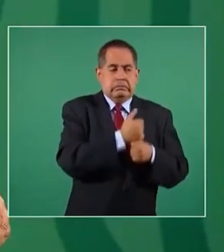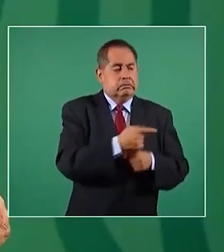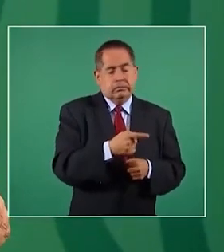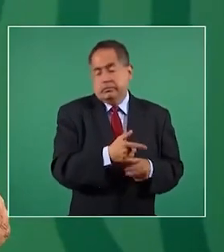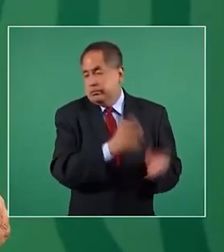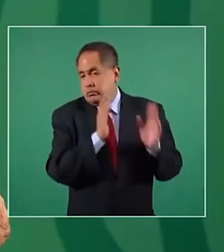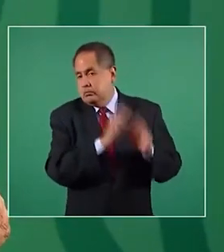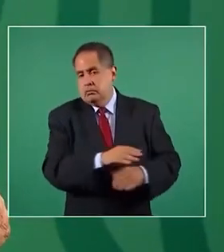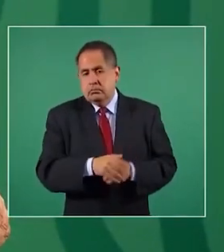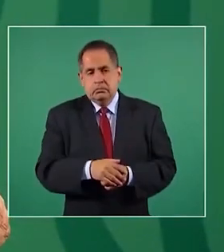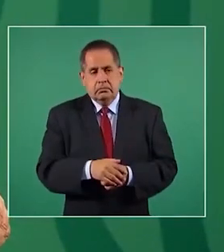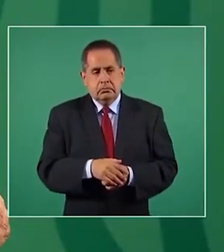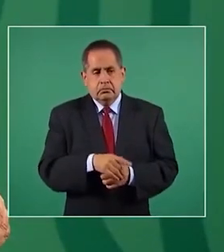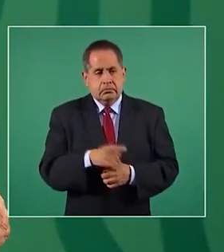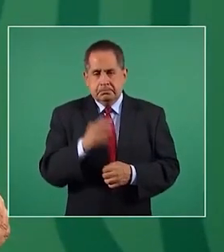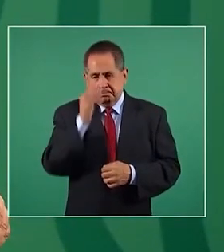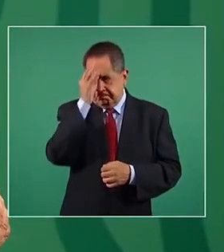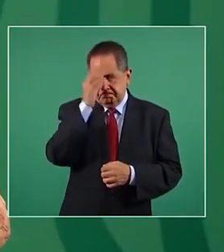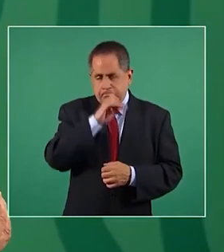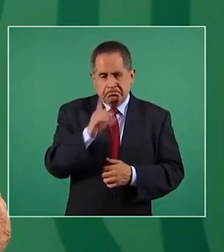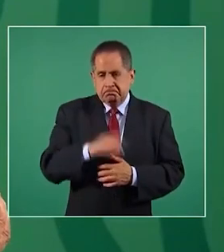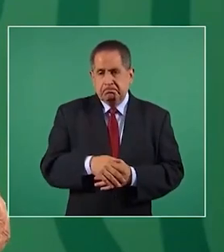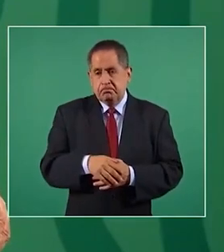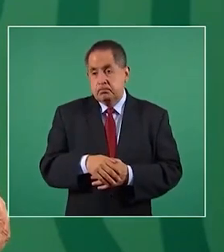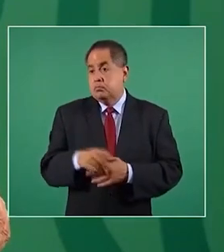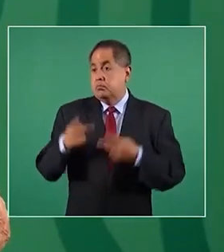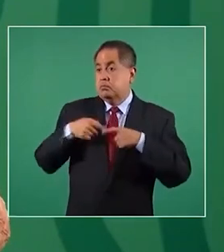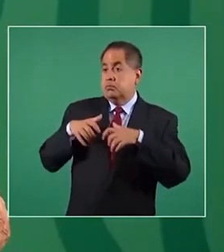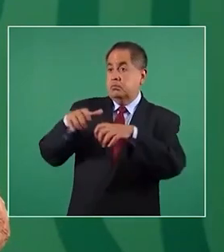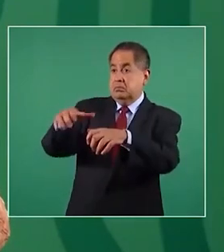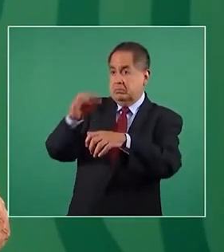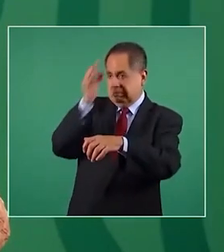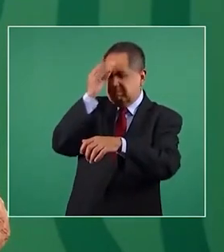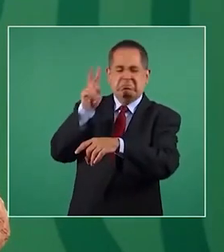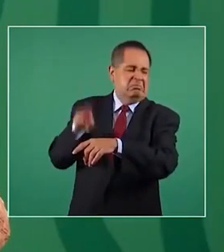y tonto es el que piensa que el pueblo es tonto.